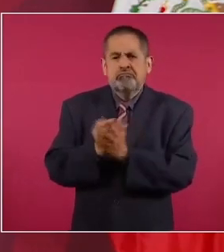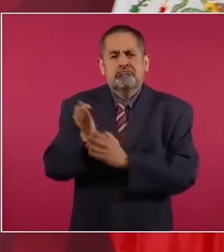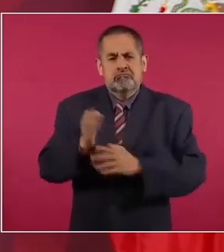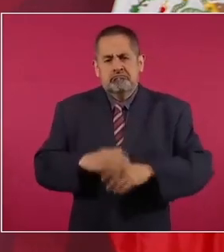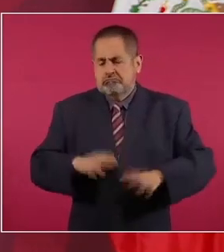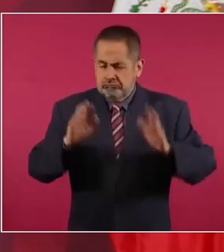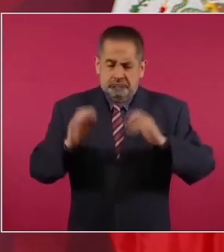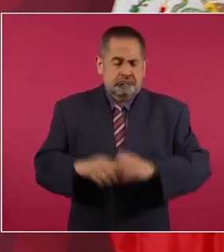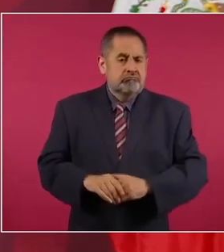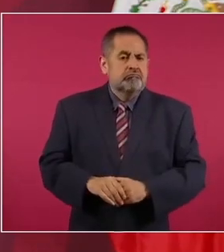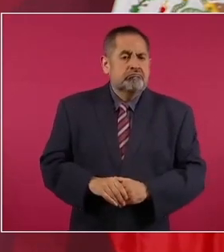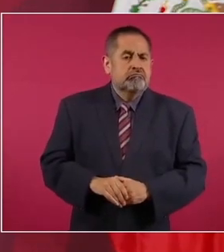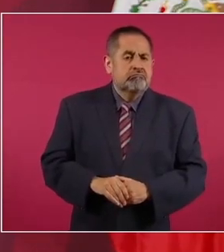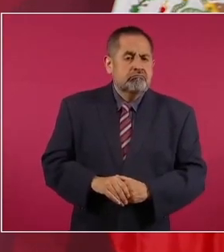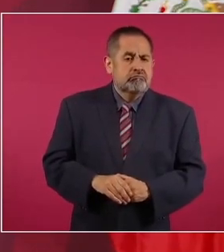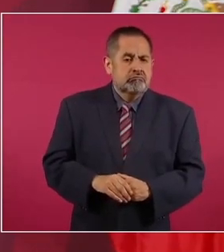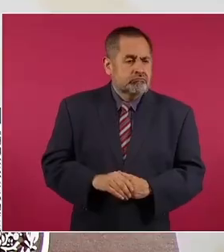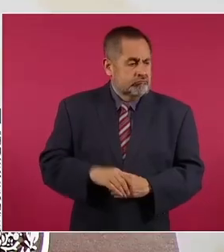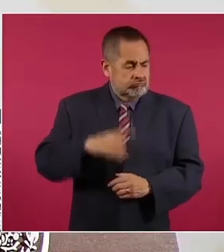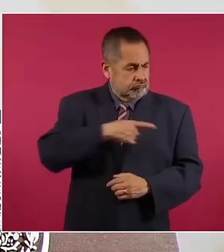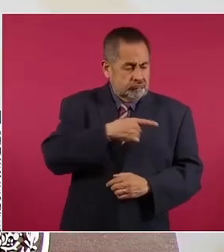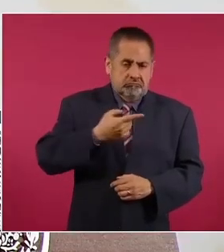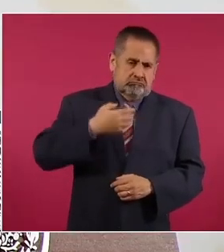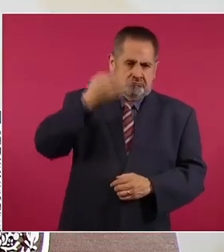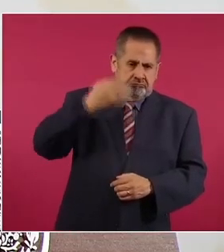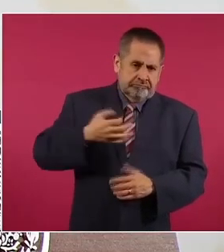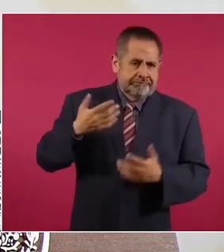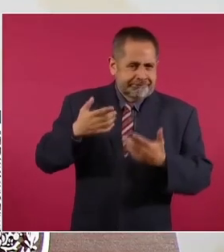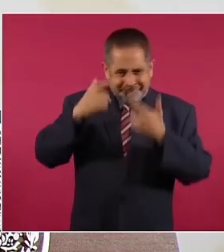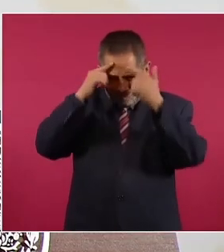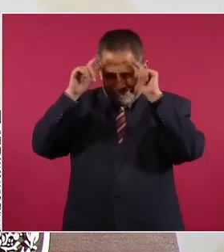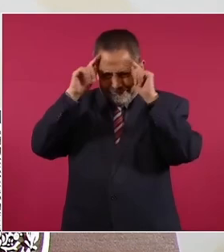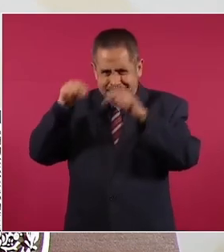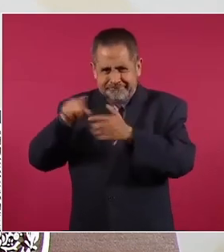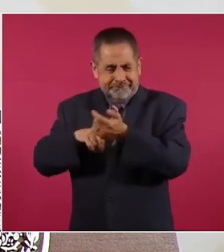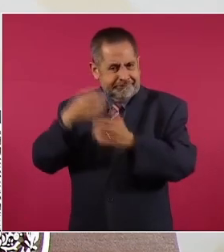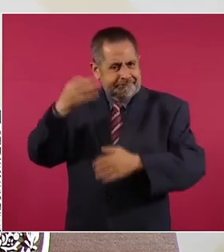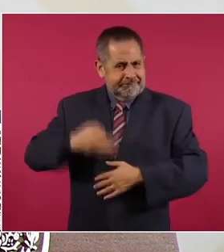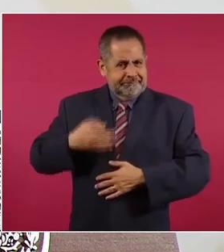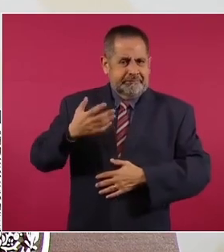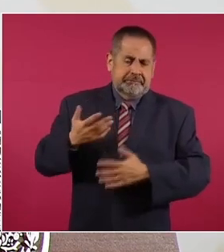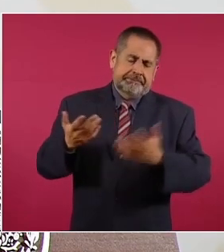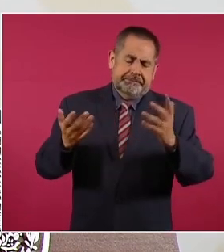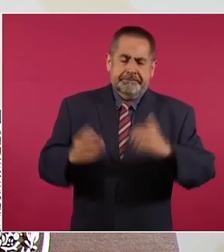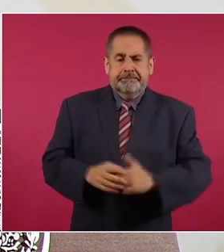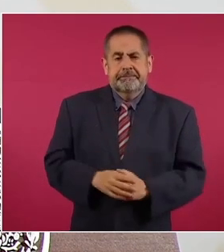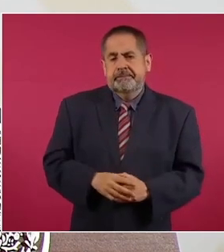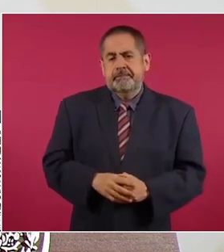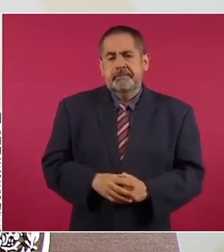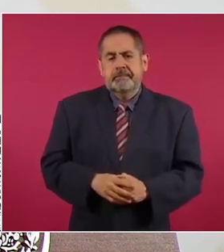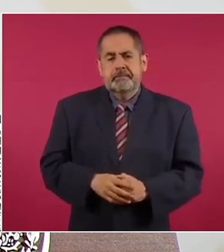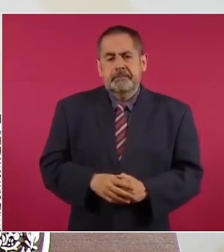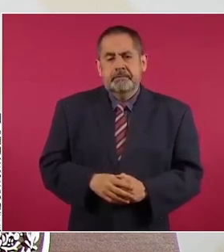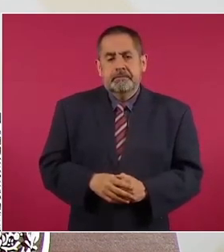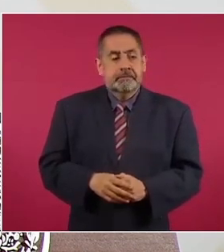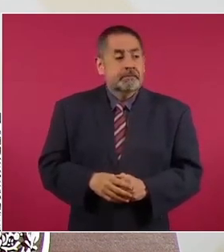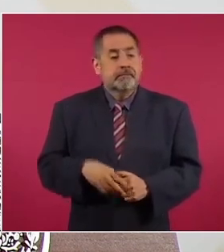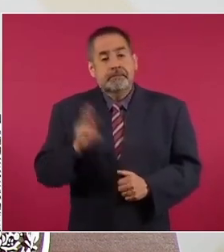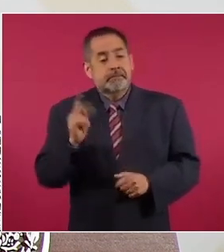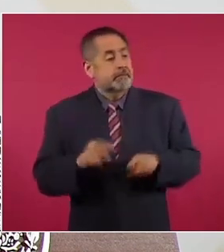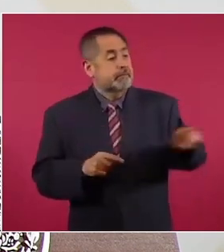dignidad, pero estuvieron